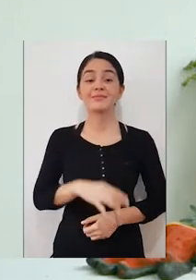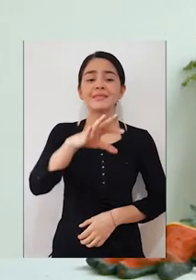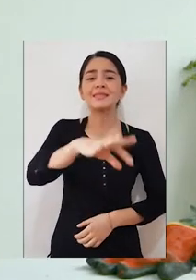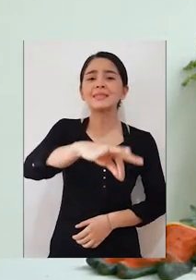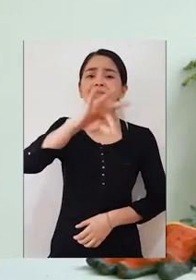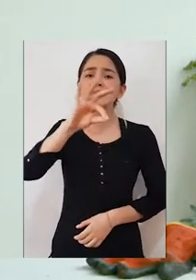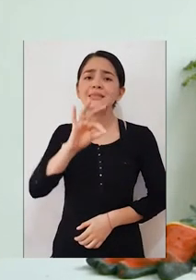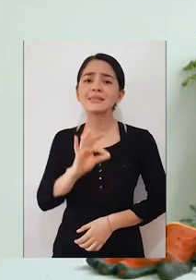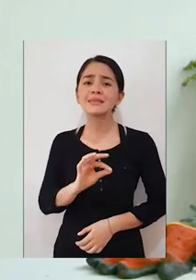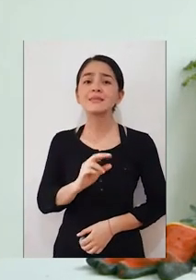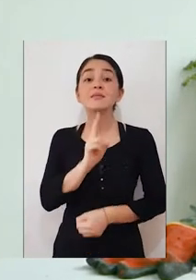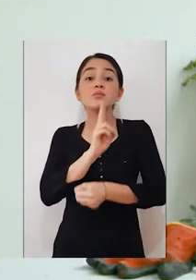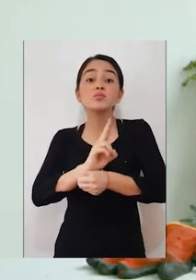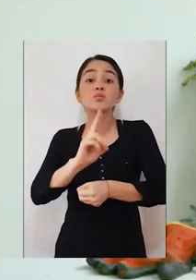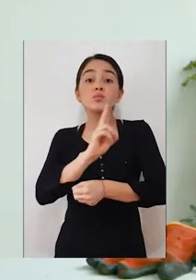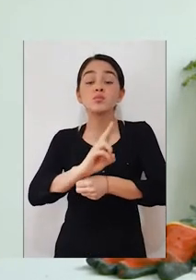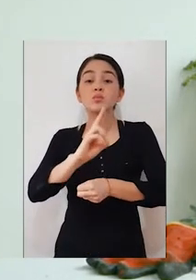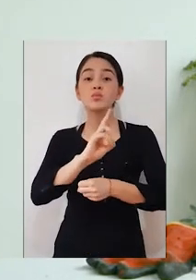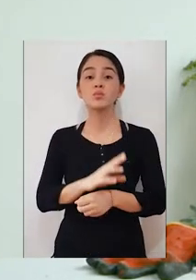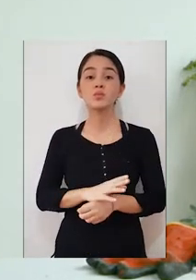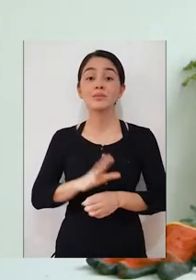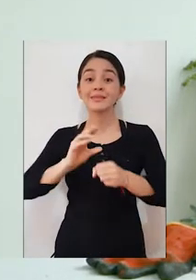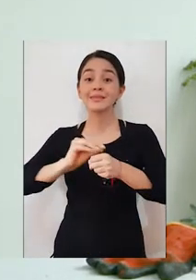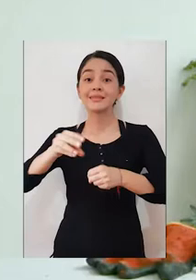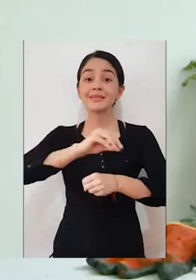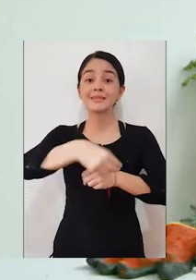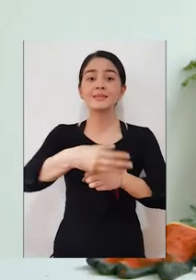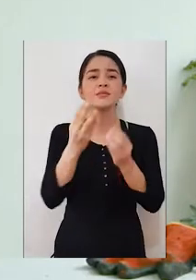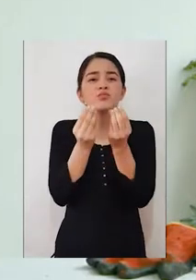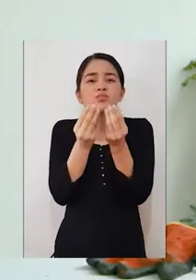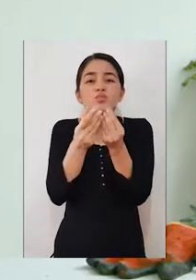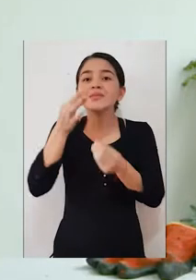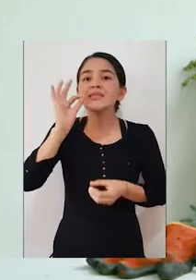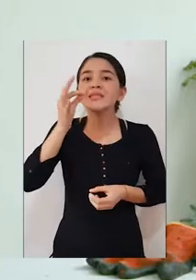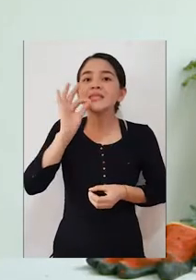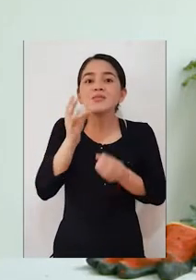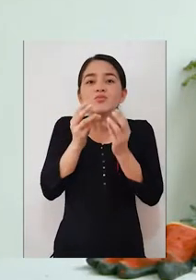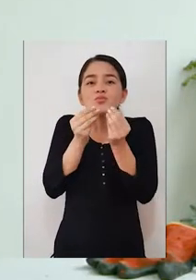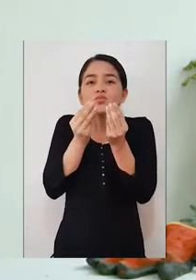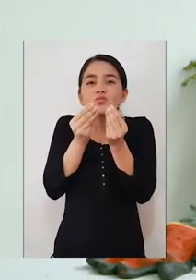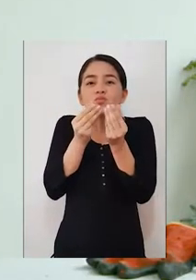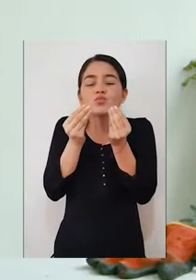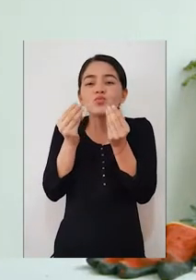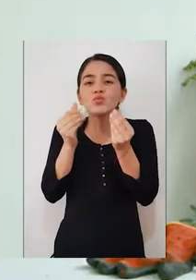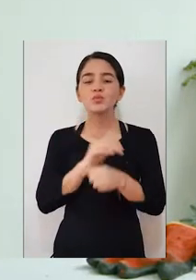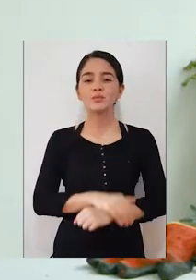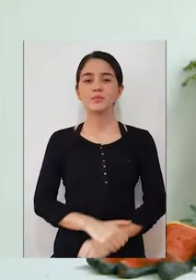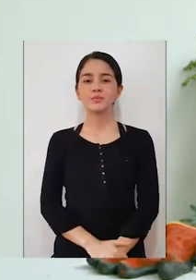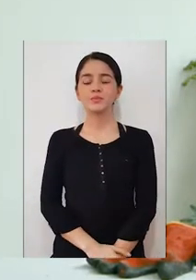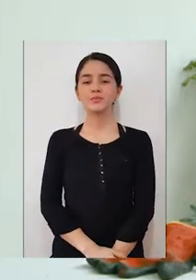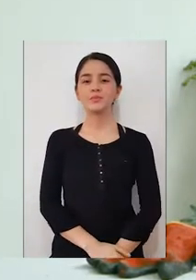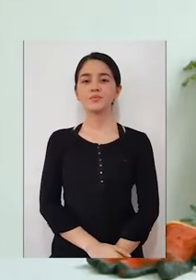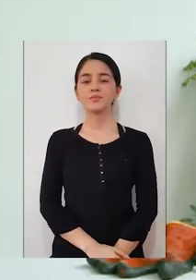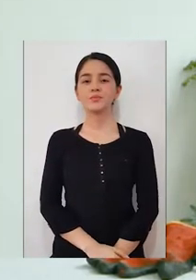vamos a reutilizar la cáscara del café, la pulpa del café que utilizamos después de hacerlo.